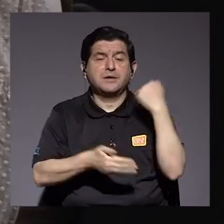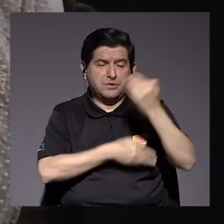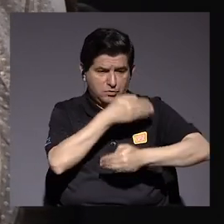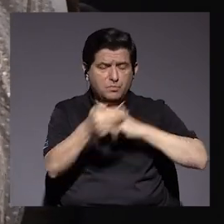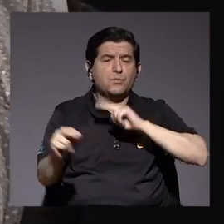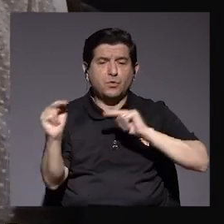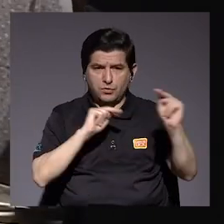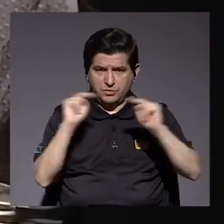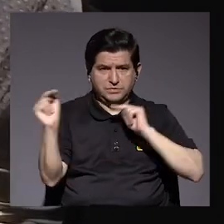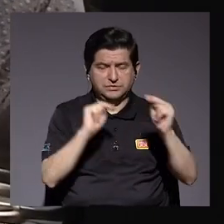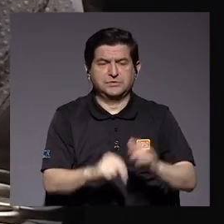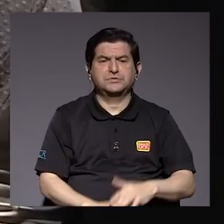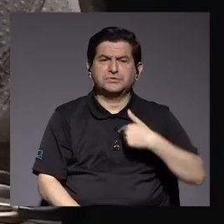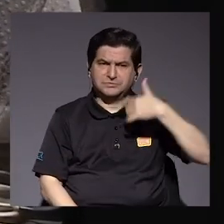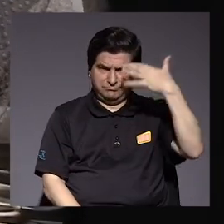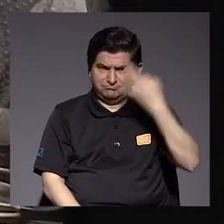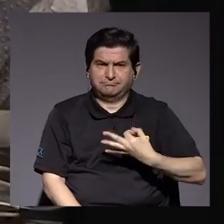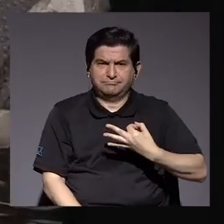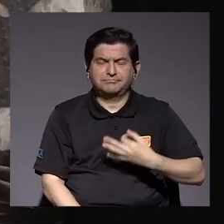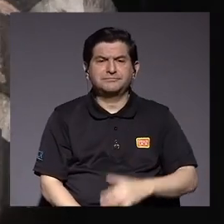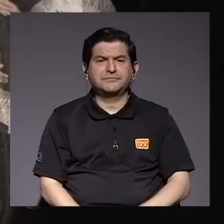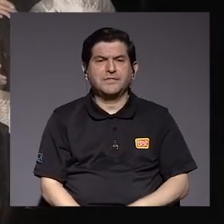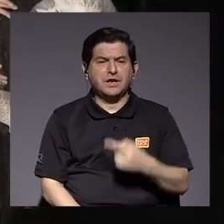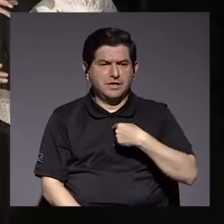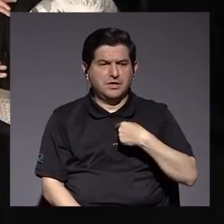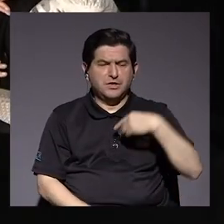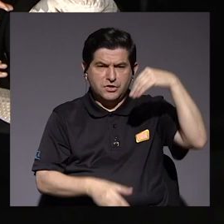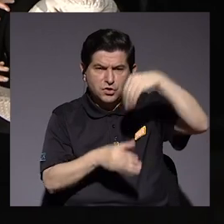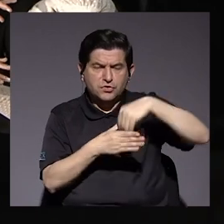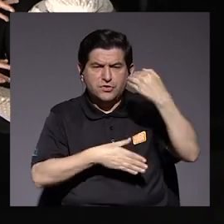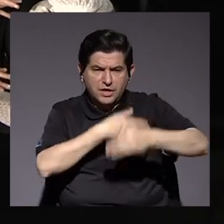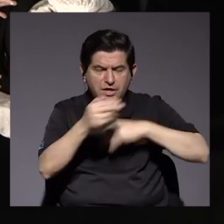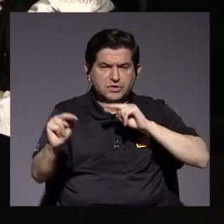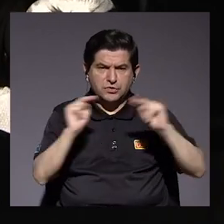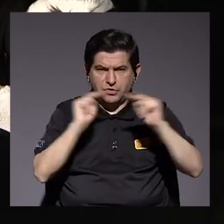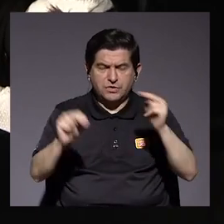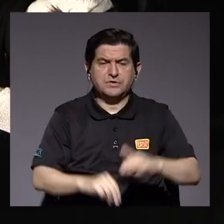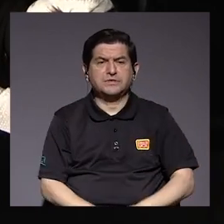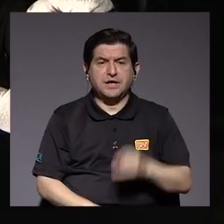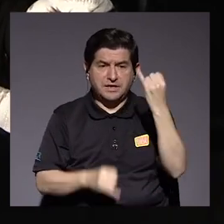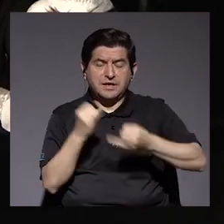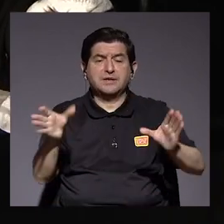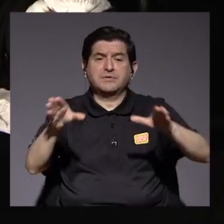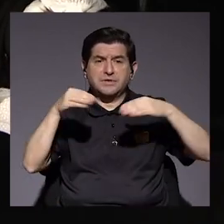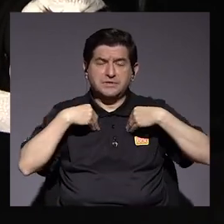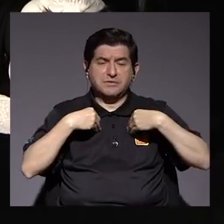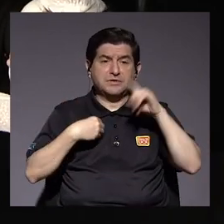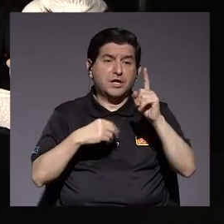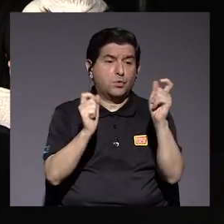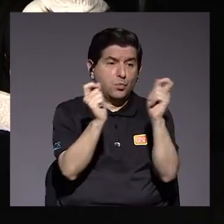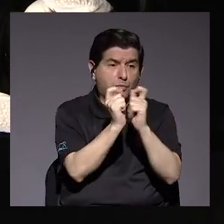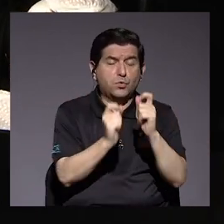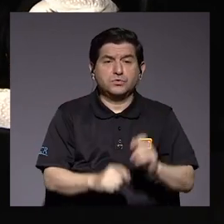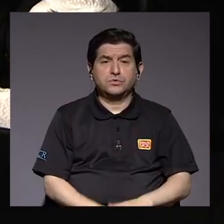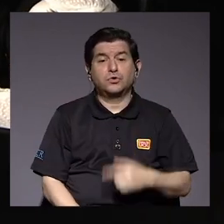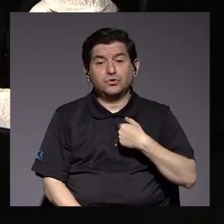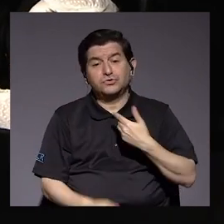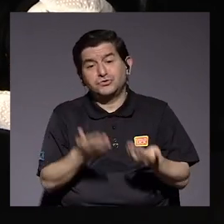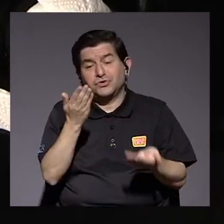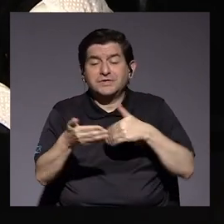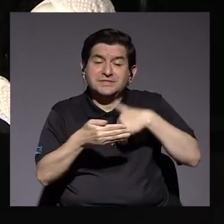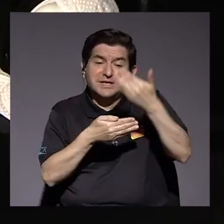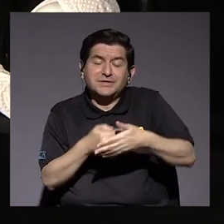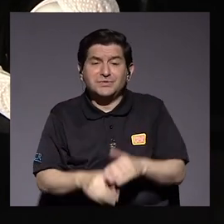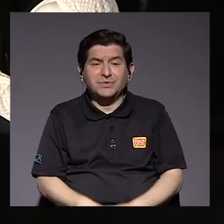voté a favor porque fue un proceso de negociación y a mí me parece que si yo estoy metida en todo un proceso de negociación y termino aceptando un punto,